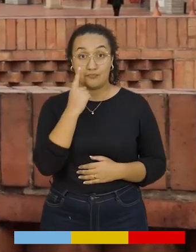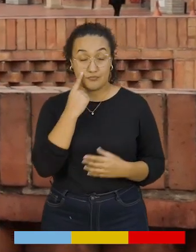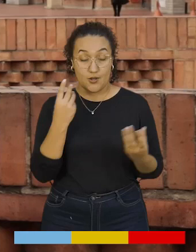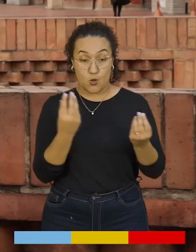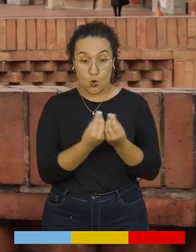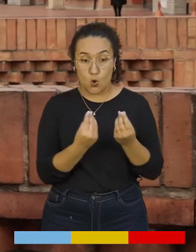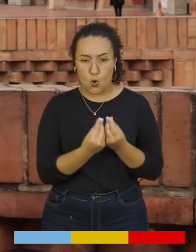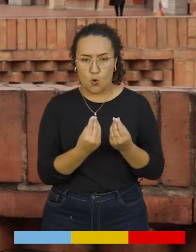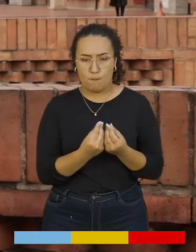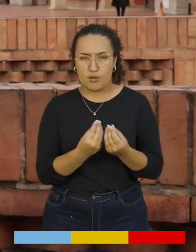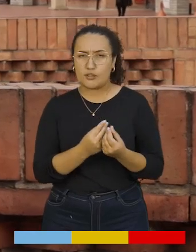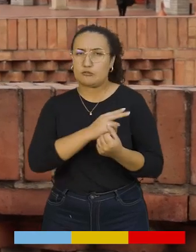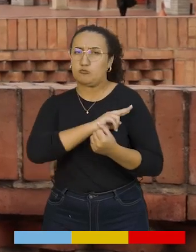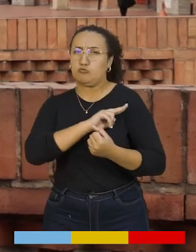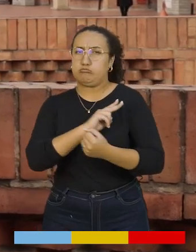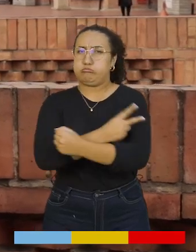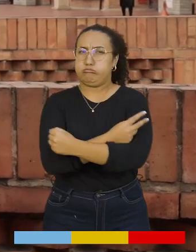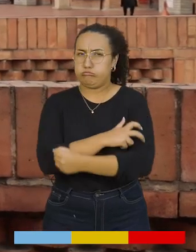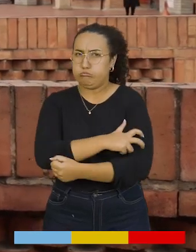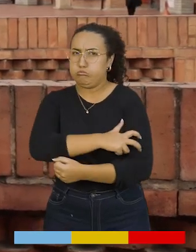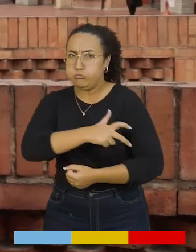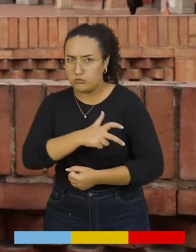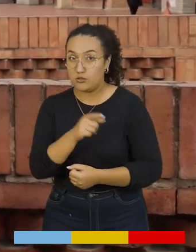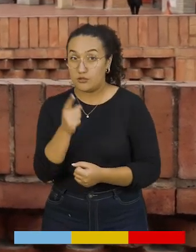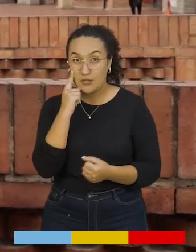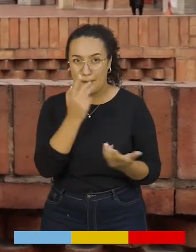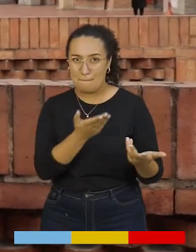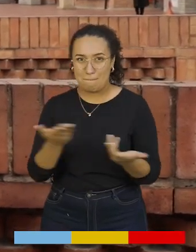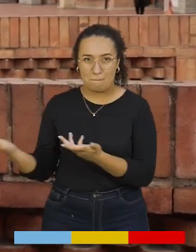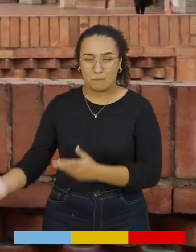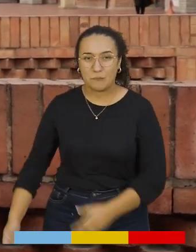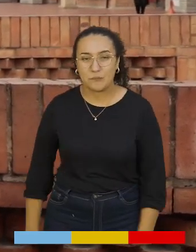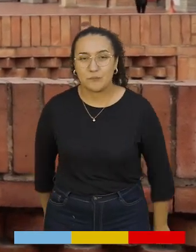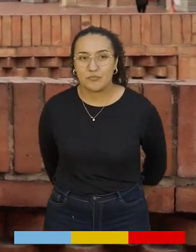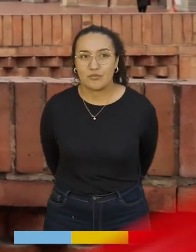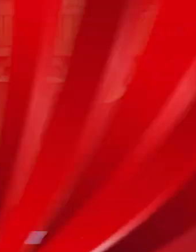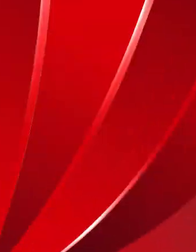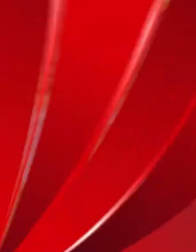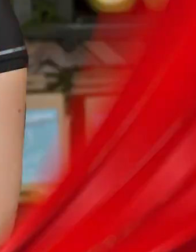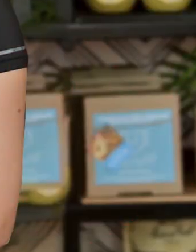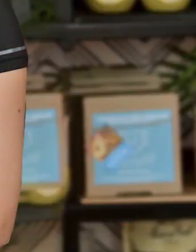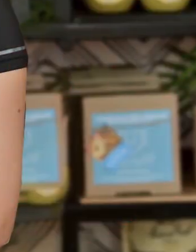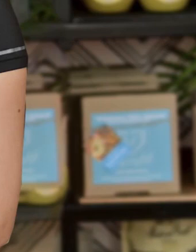Meli. Javi, nuestra compañera fue una valiente. Veamos cómo le fue. Acompáñennos.